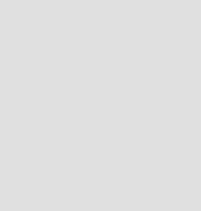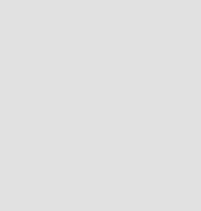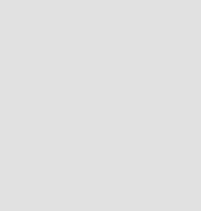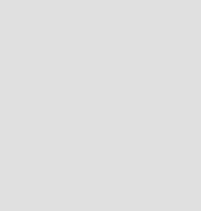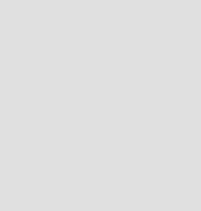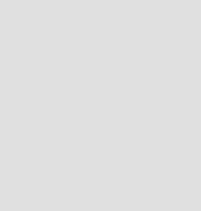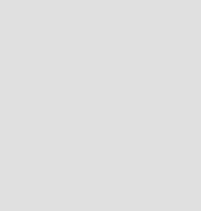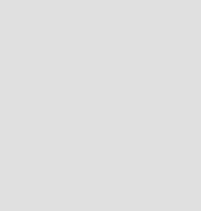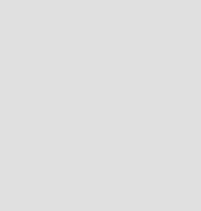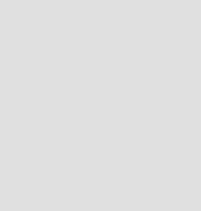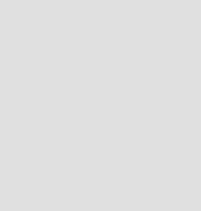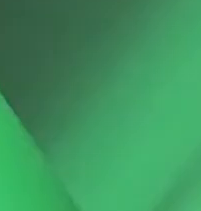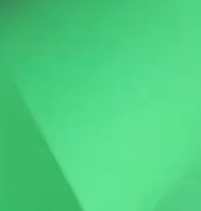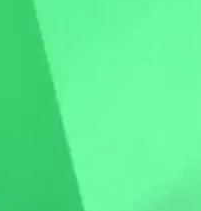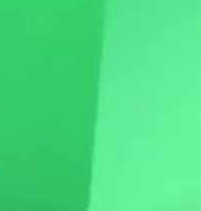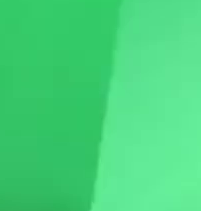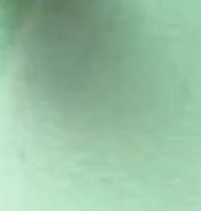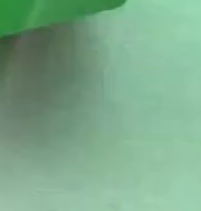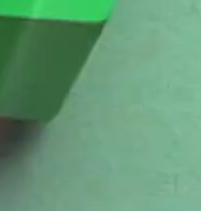Por Canal 14.